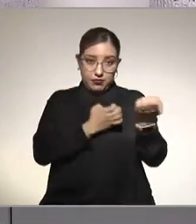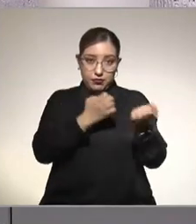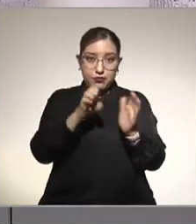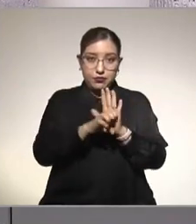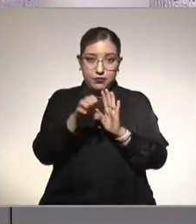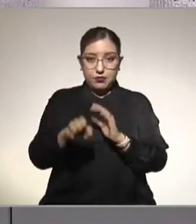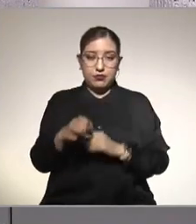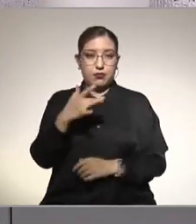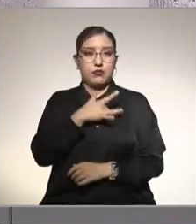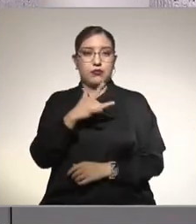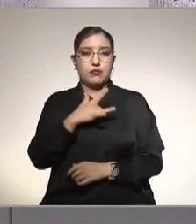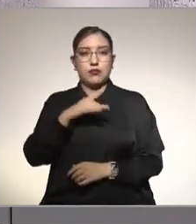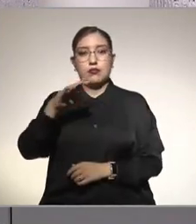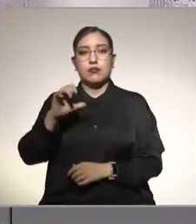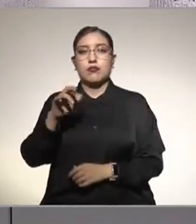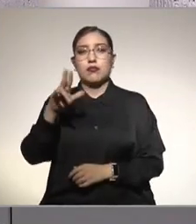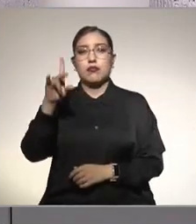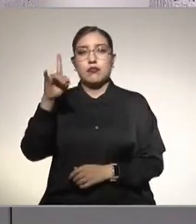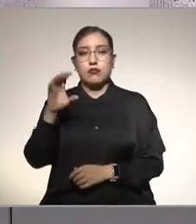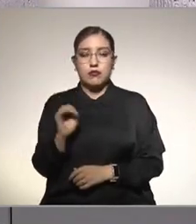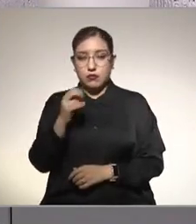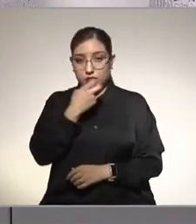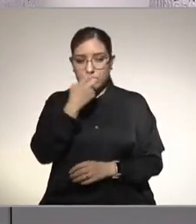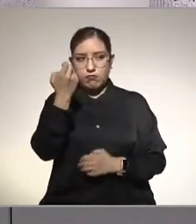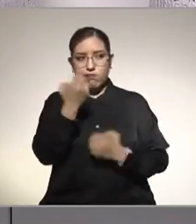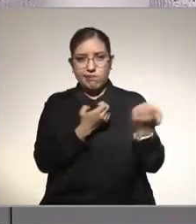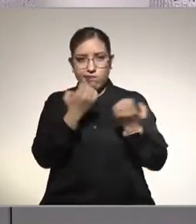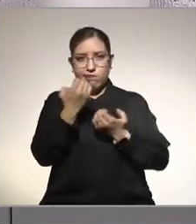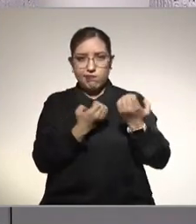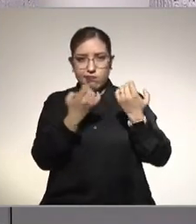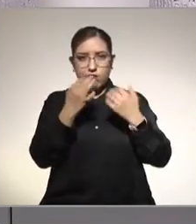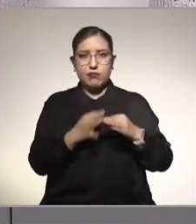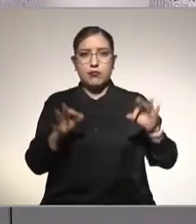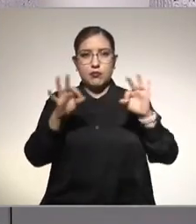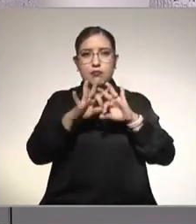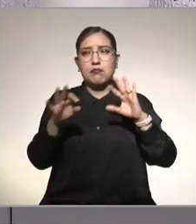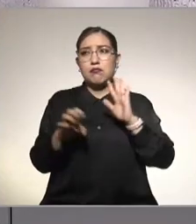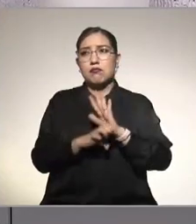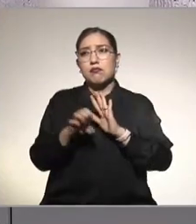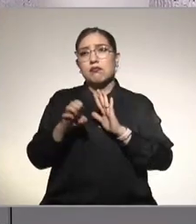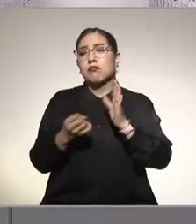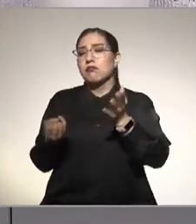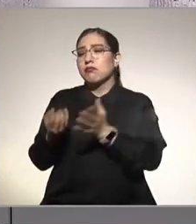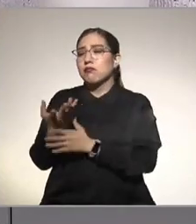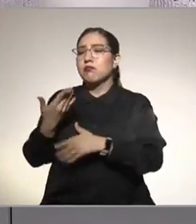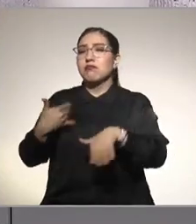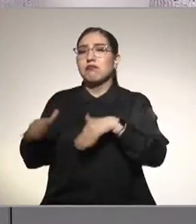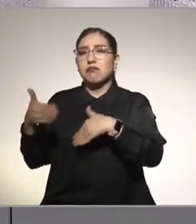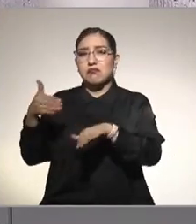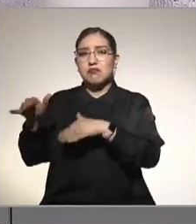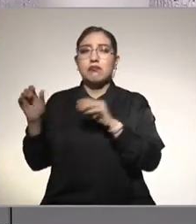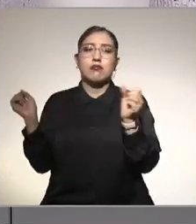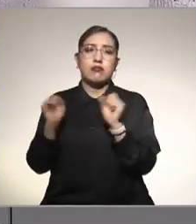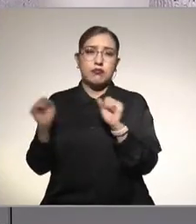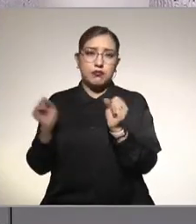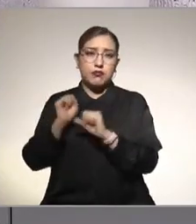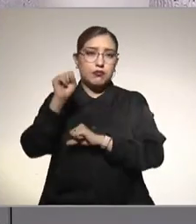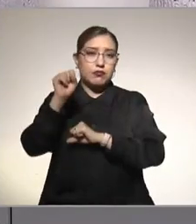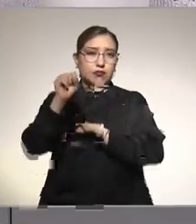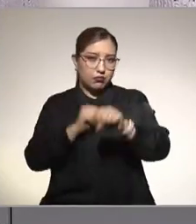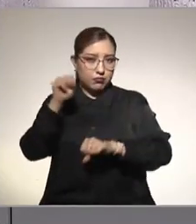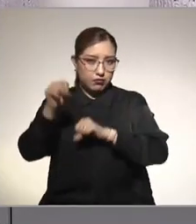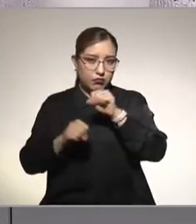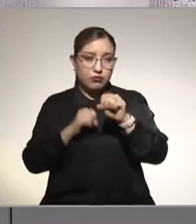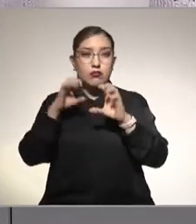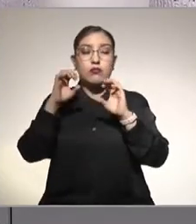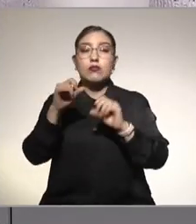cardio donde hagamos actividad física importante que puede ser tan sencillo como una caminata como correr como hacer bicicleta o como nadar